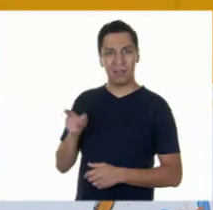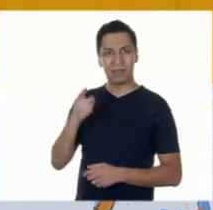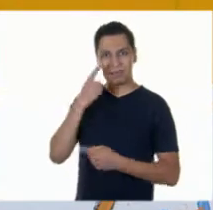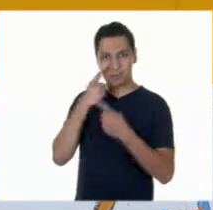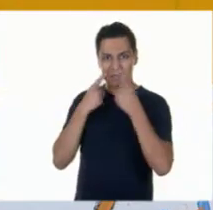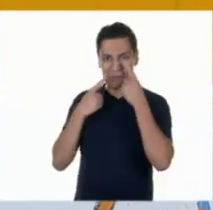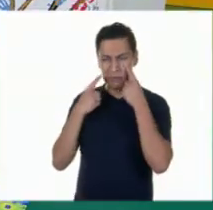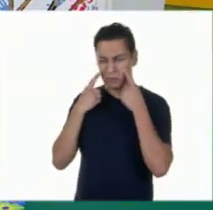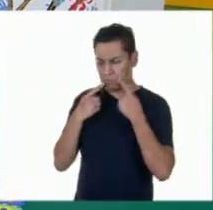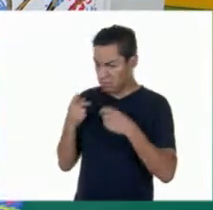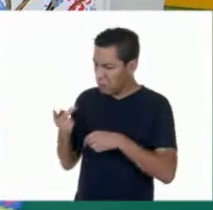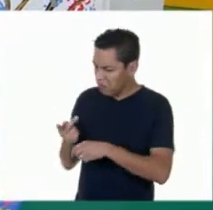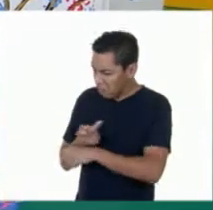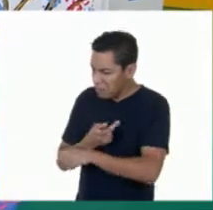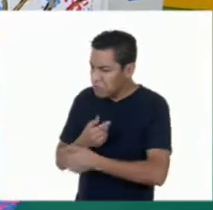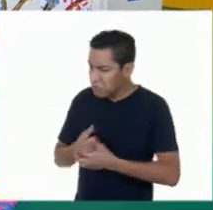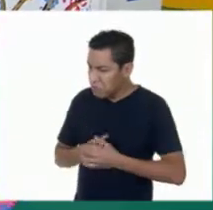Gloria?